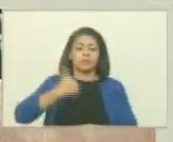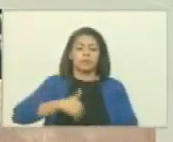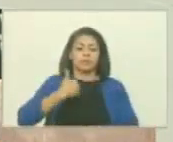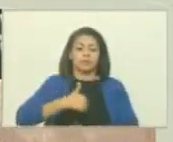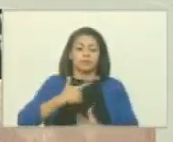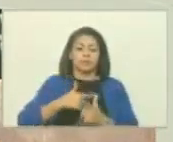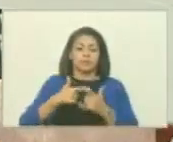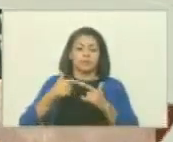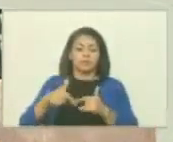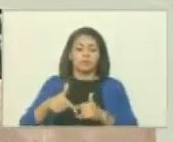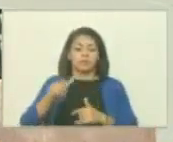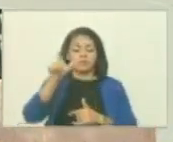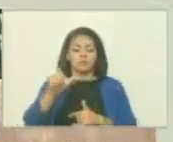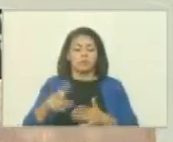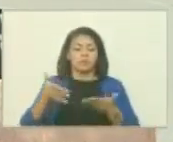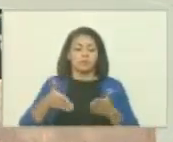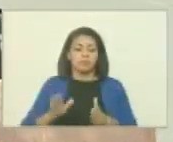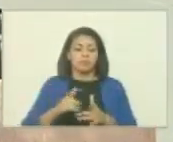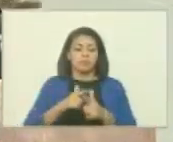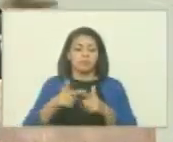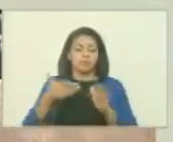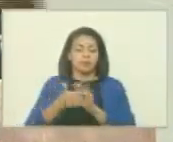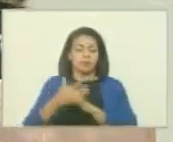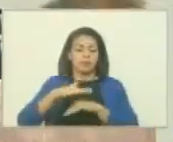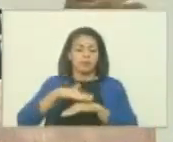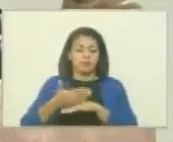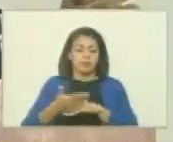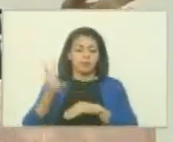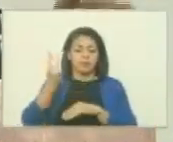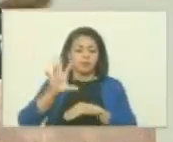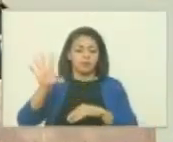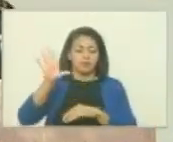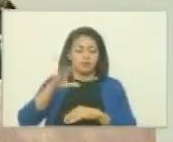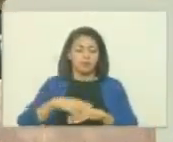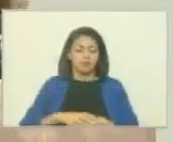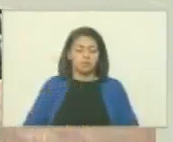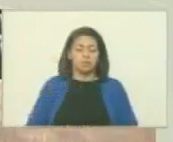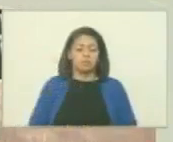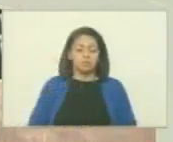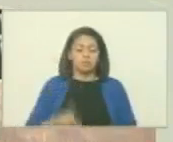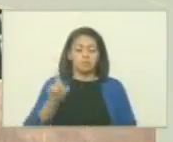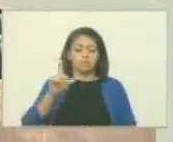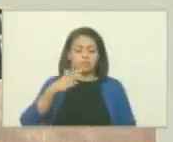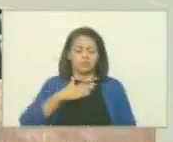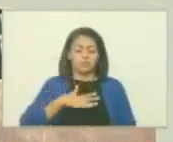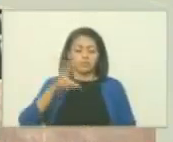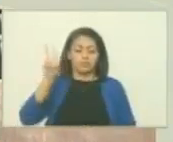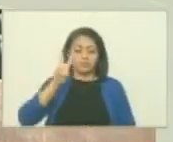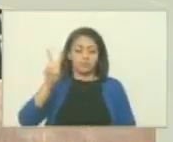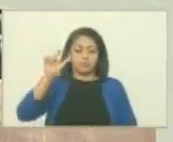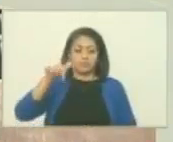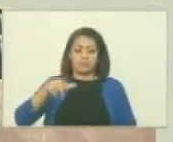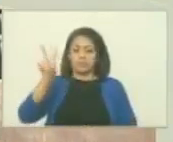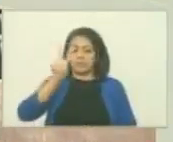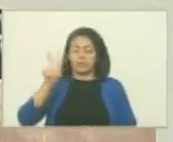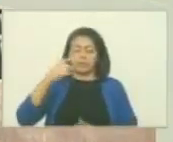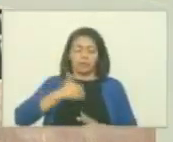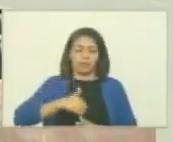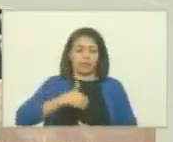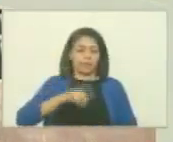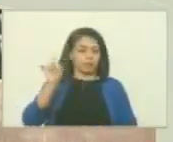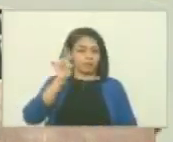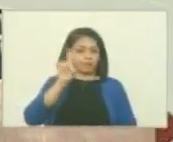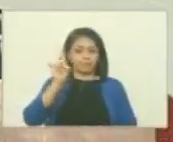y un ciudadano que nació en lo que después sería Venezuela ahora ni Venezuela tal vez hubiera sido Venezuela ni Argentina